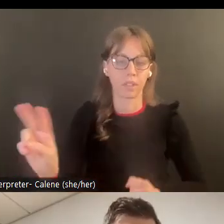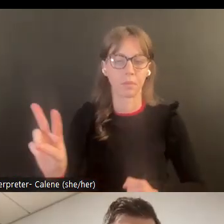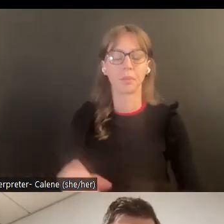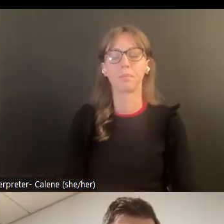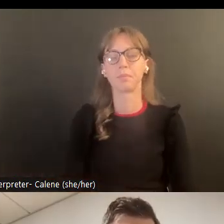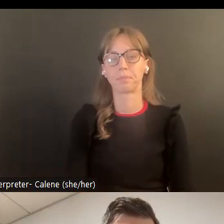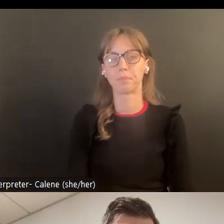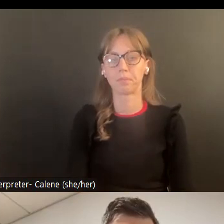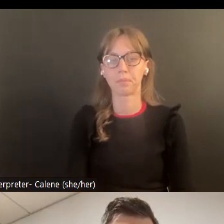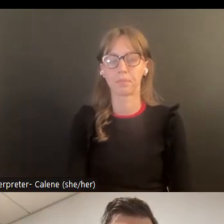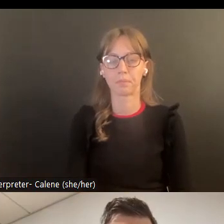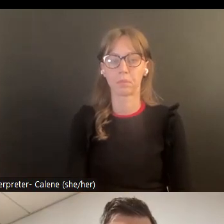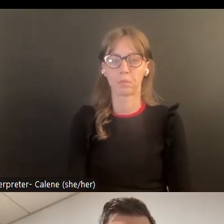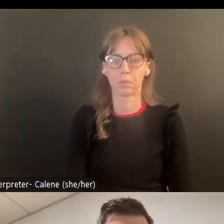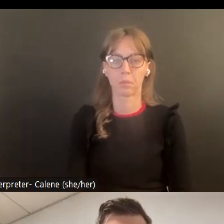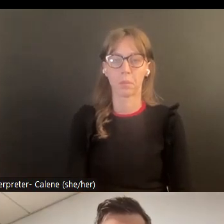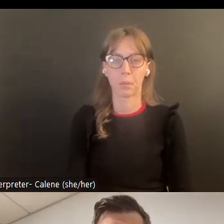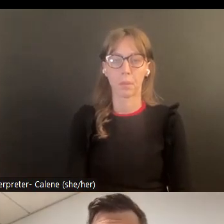Que pueden, entonces, utilizar.